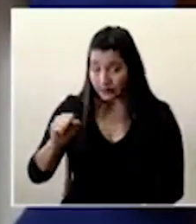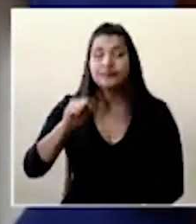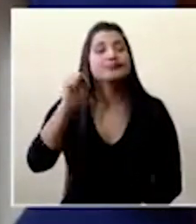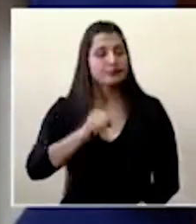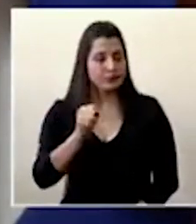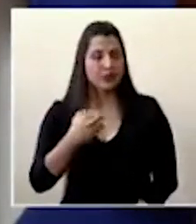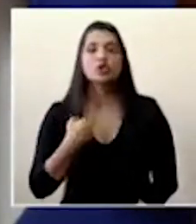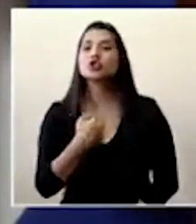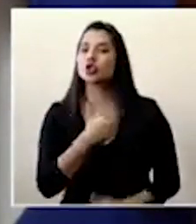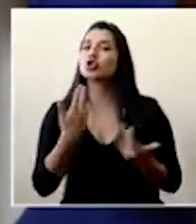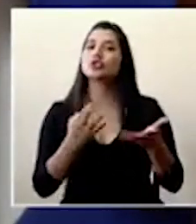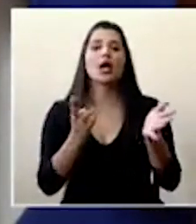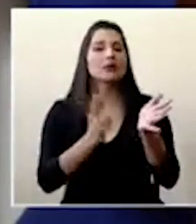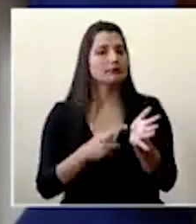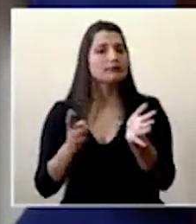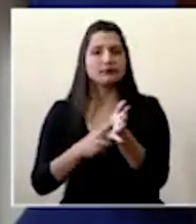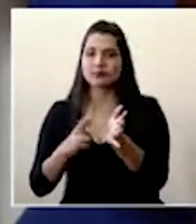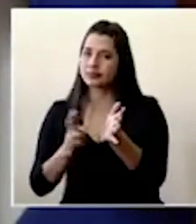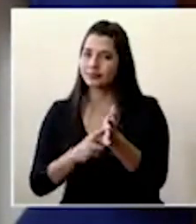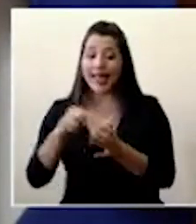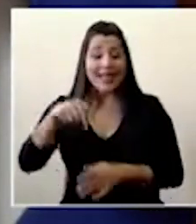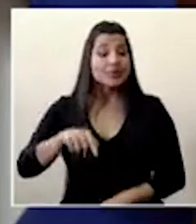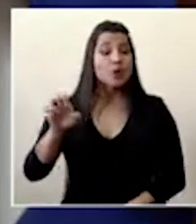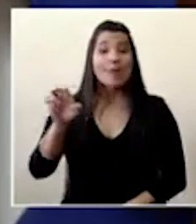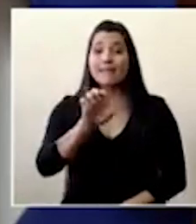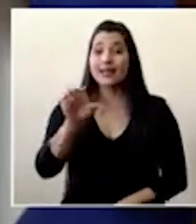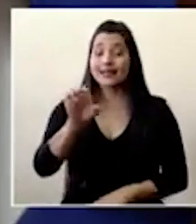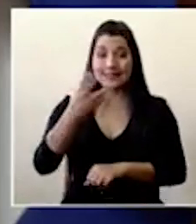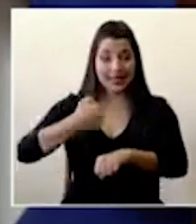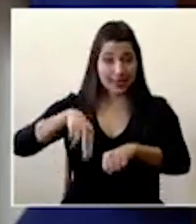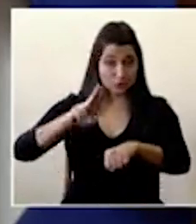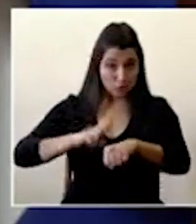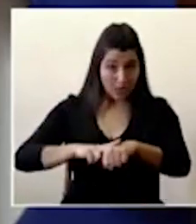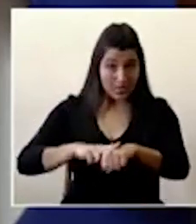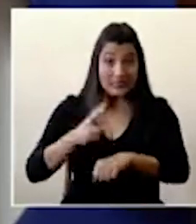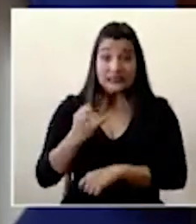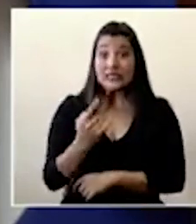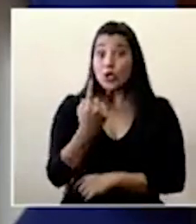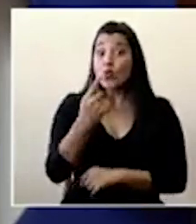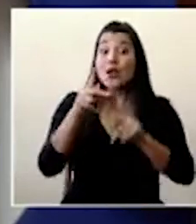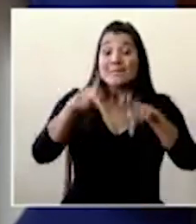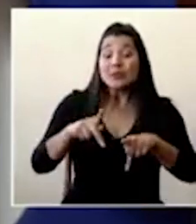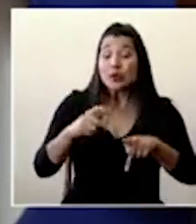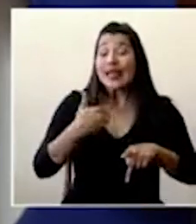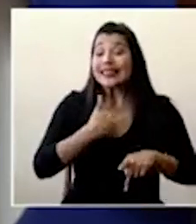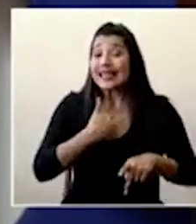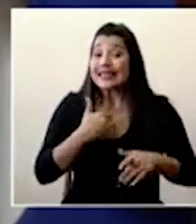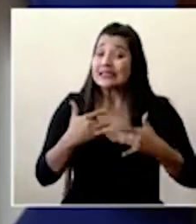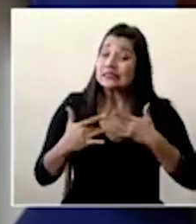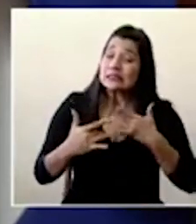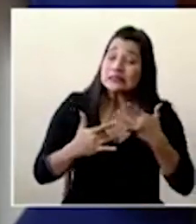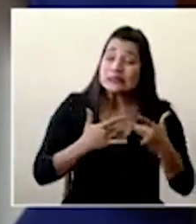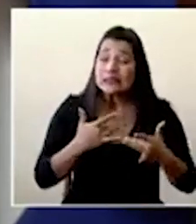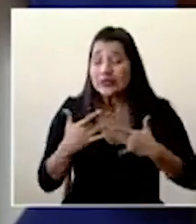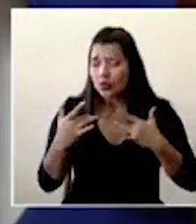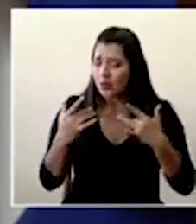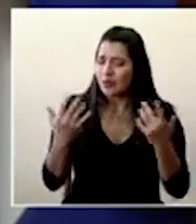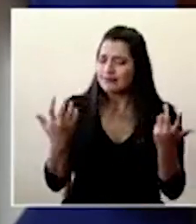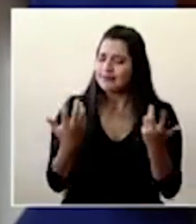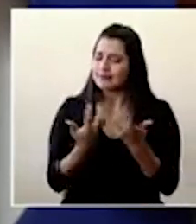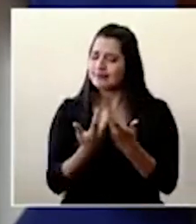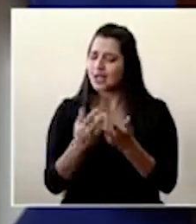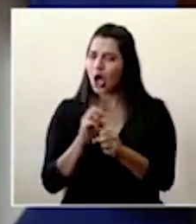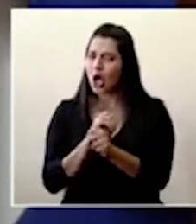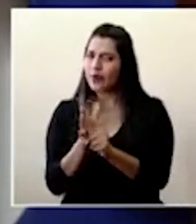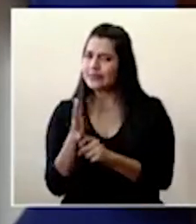reiterado una y otra vez que esto es una emergencia nacional si alguien se presenta con síntomas que son consistentes con COVID